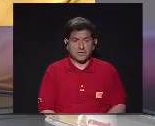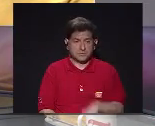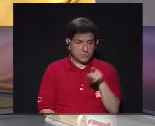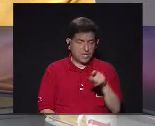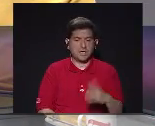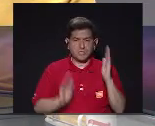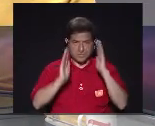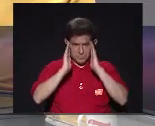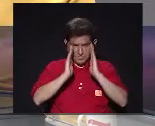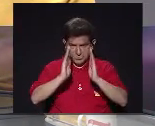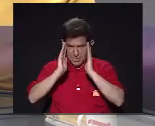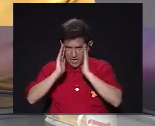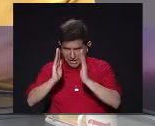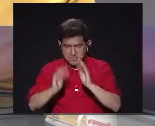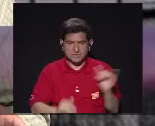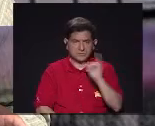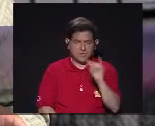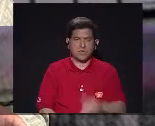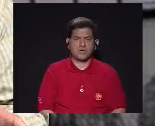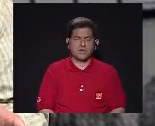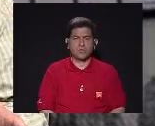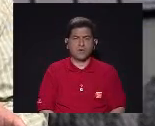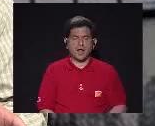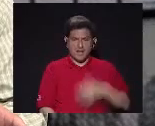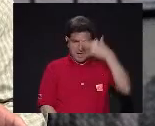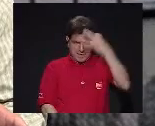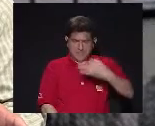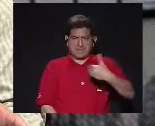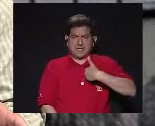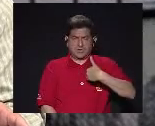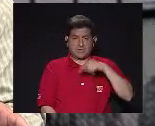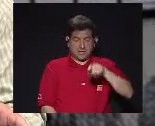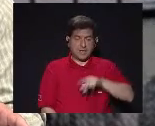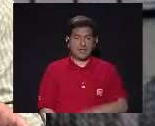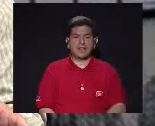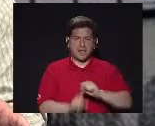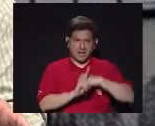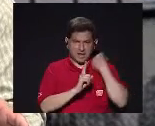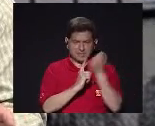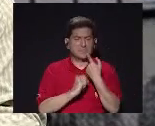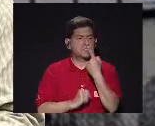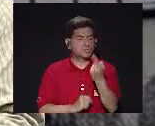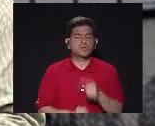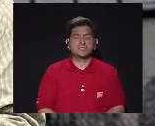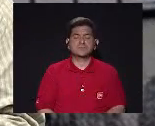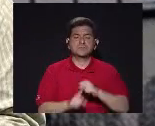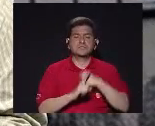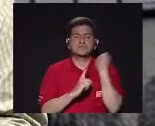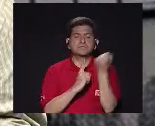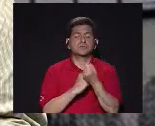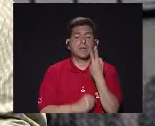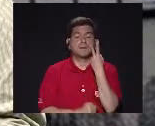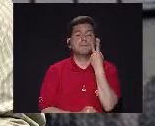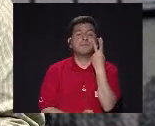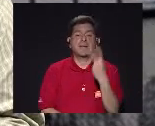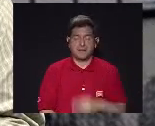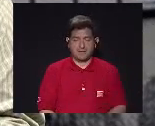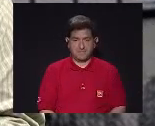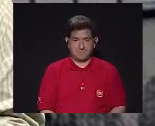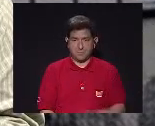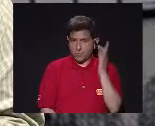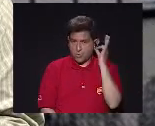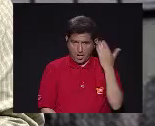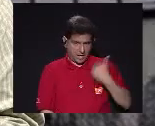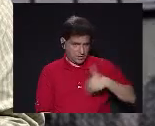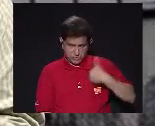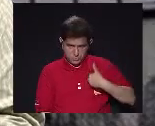de personas Que se sintonizaron Y que además Tomaron posición Sobre esta circunstancia Le va a decir a la sociedad